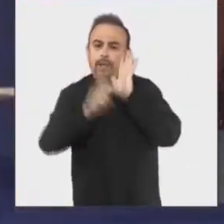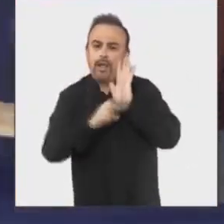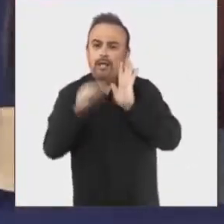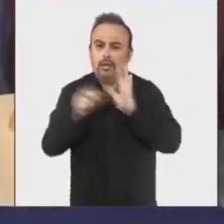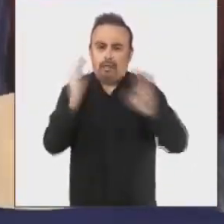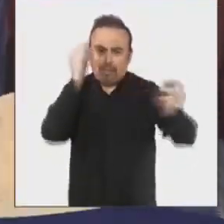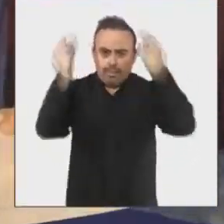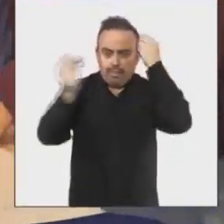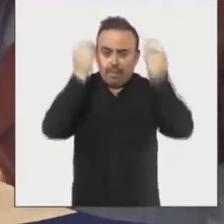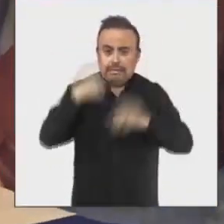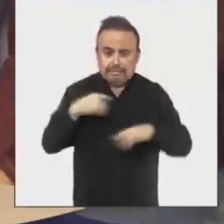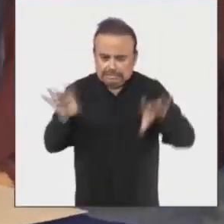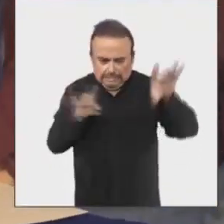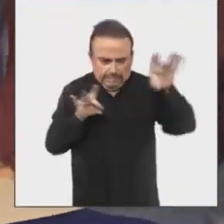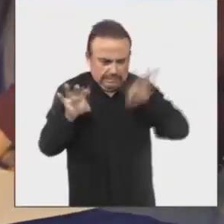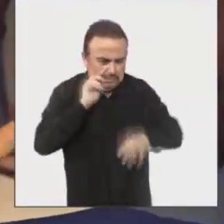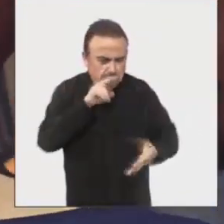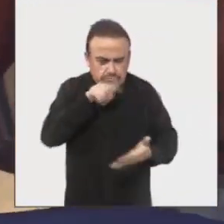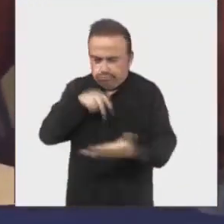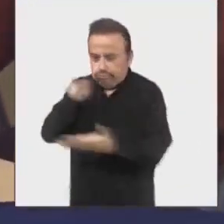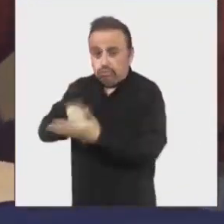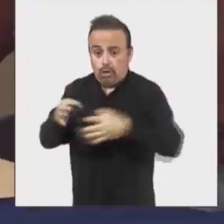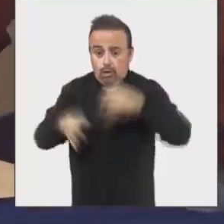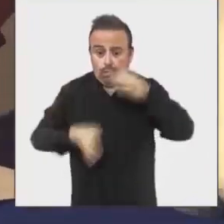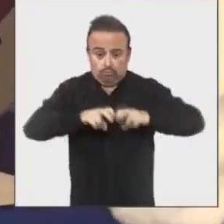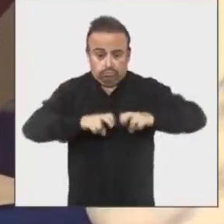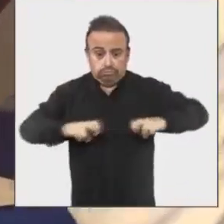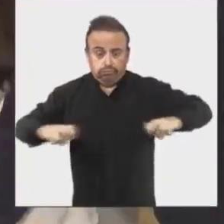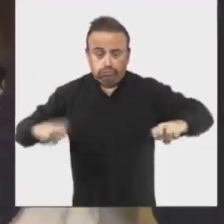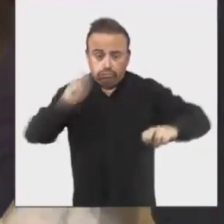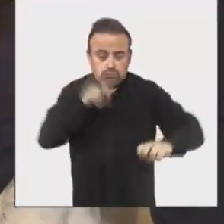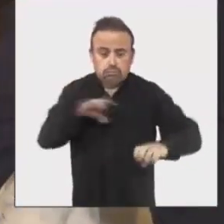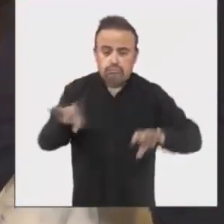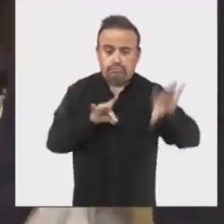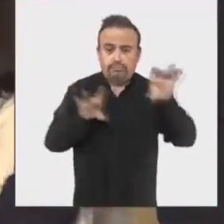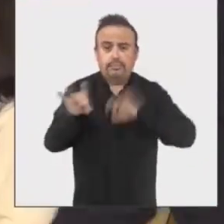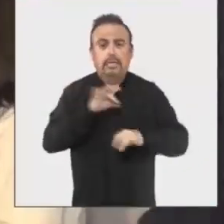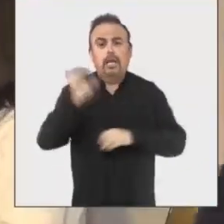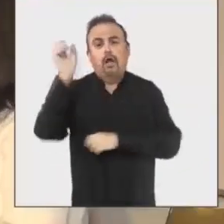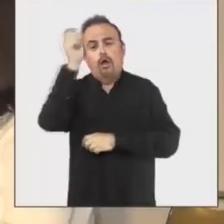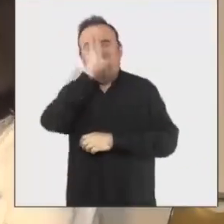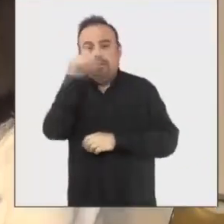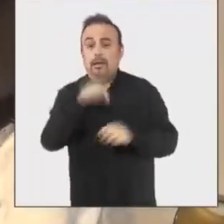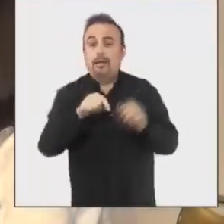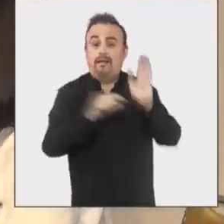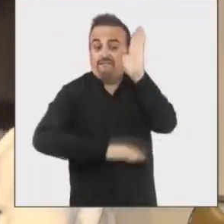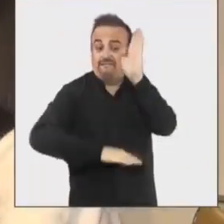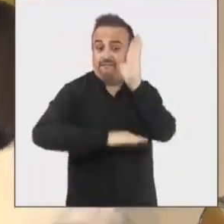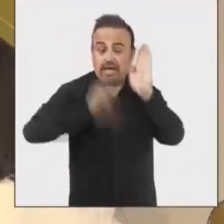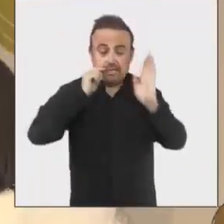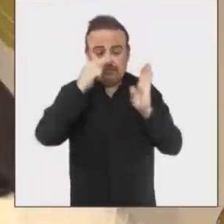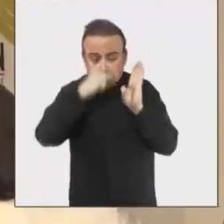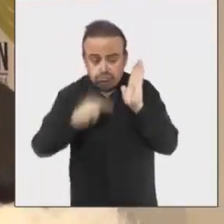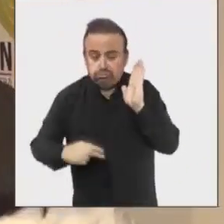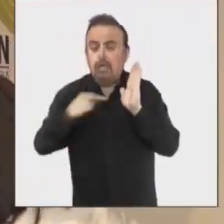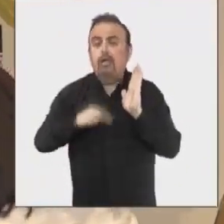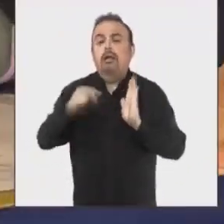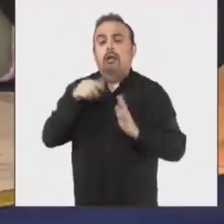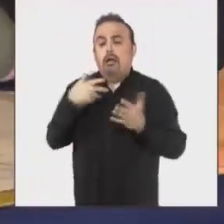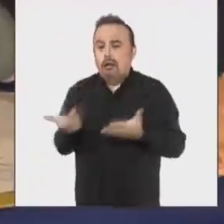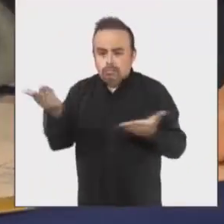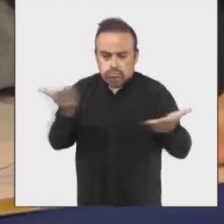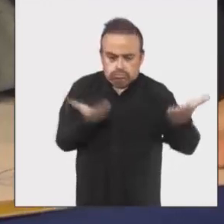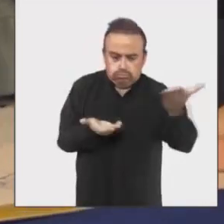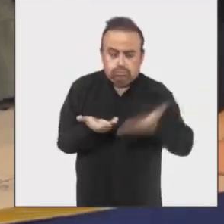un riguroso proceso de selección a través de un jurado especializado y según los criterios estipulados en las bases, se definieron las